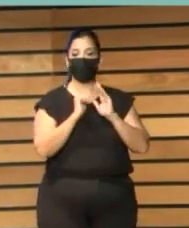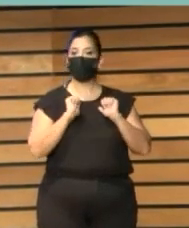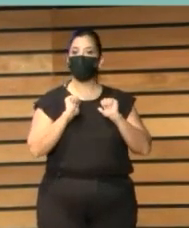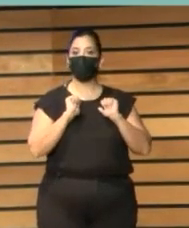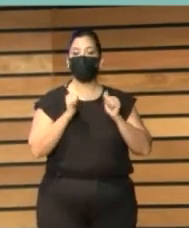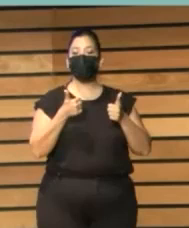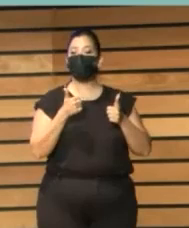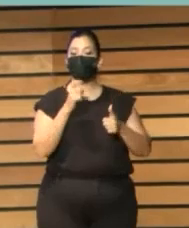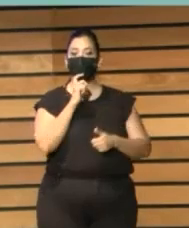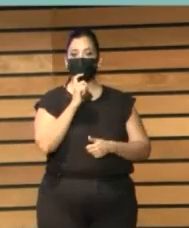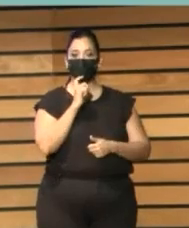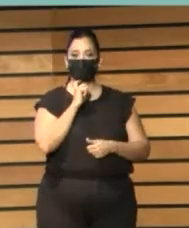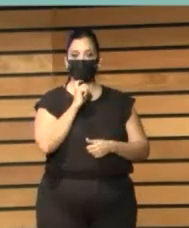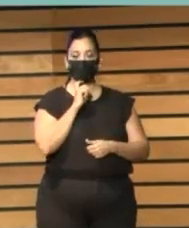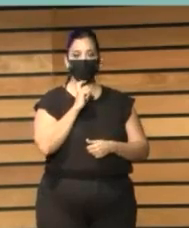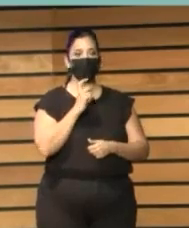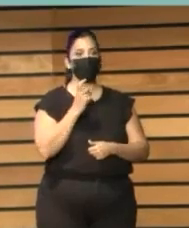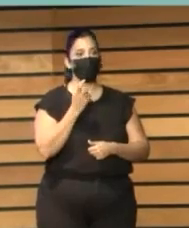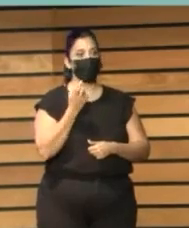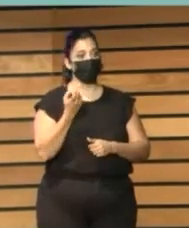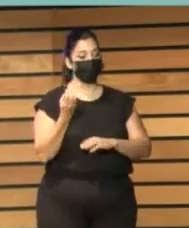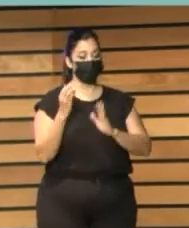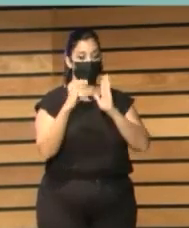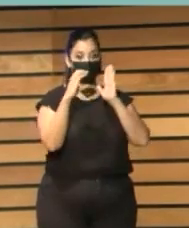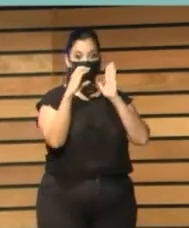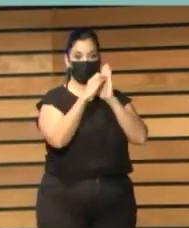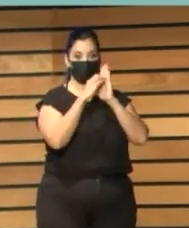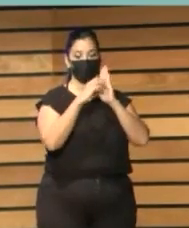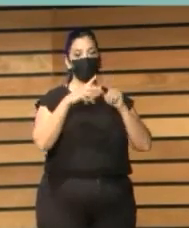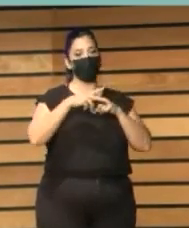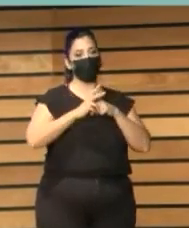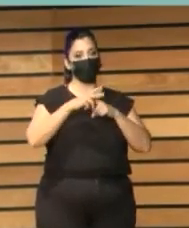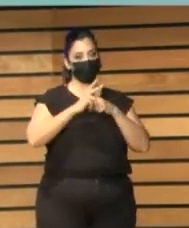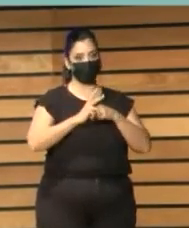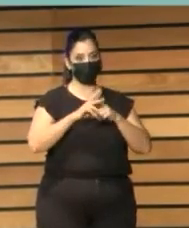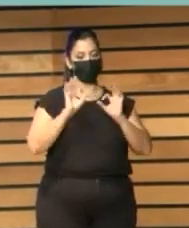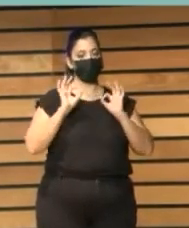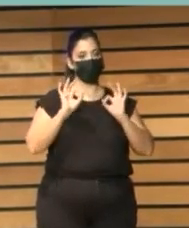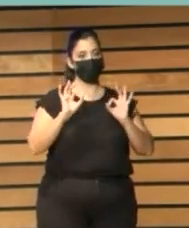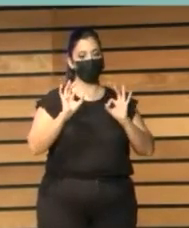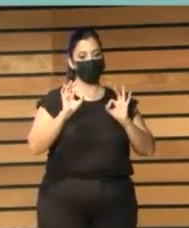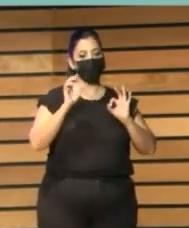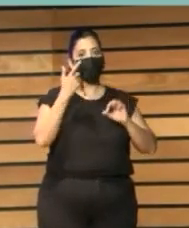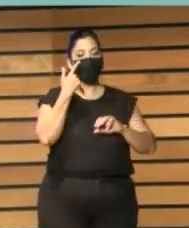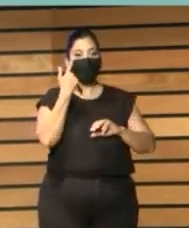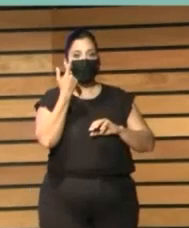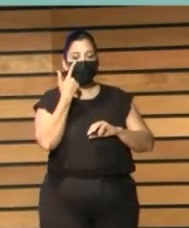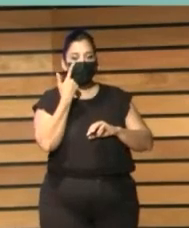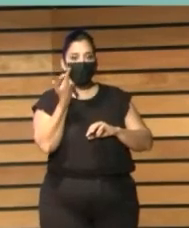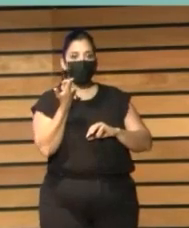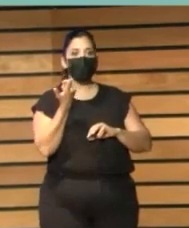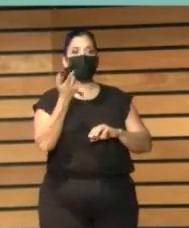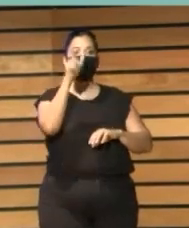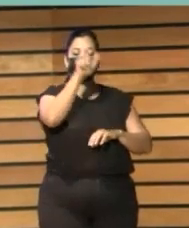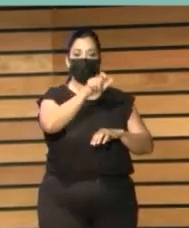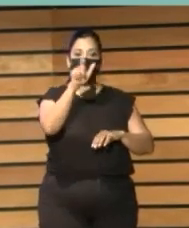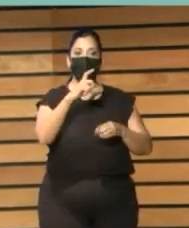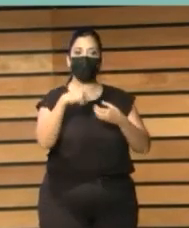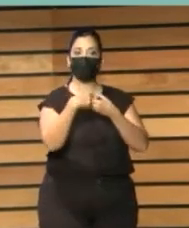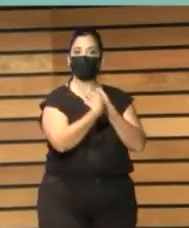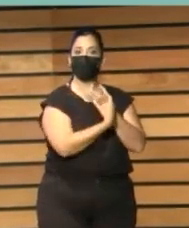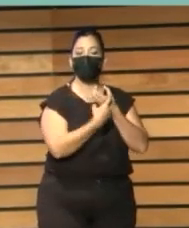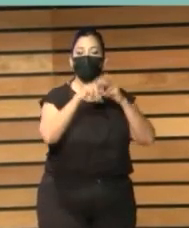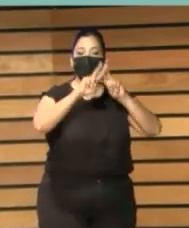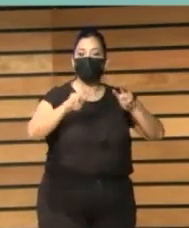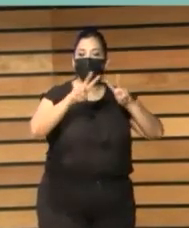con la aplicación de una herramienta de diagnóstico y autodiagnóstico de las personas participantes, para